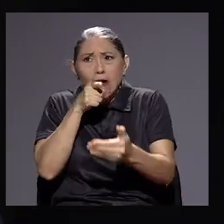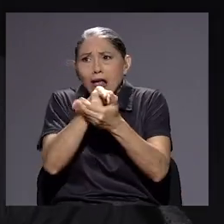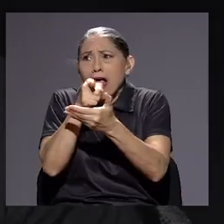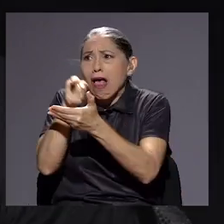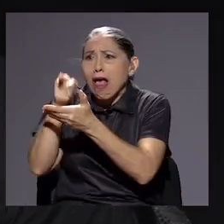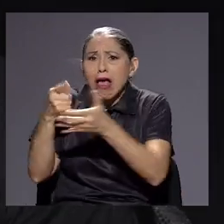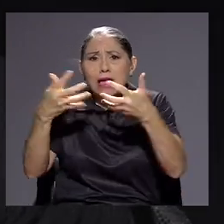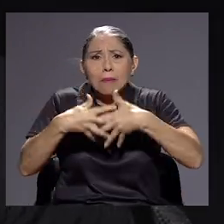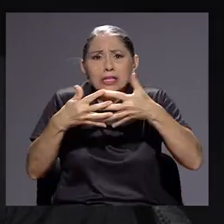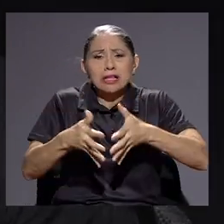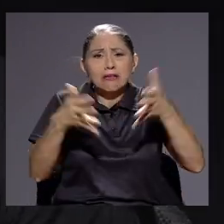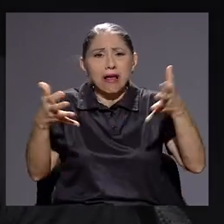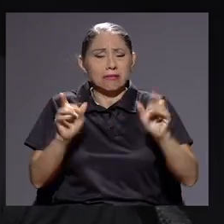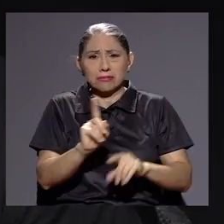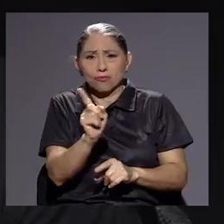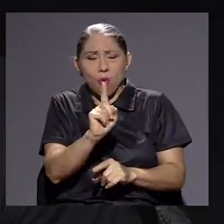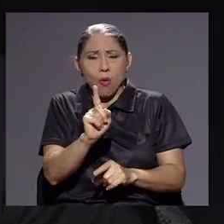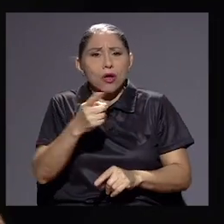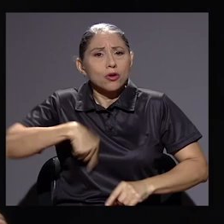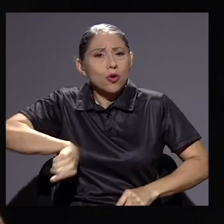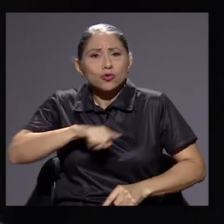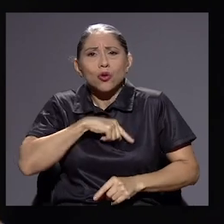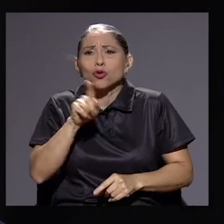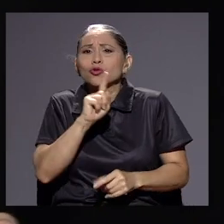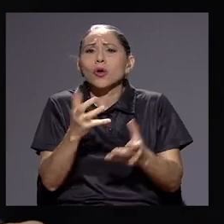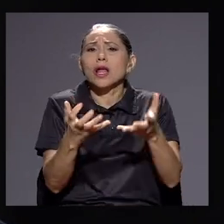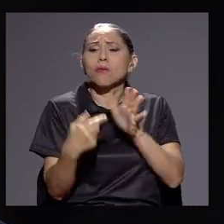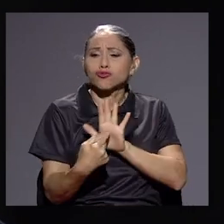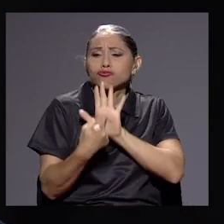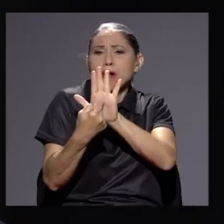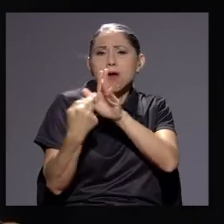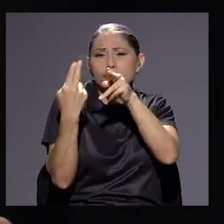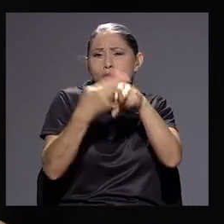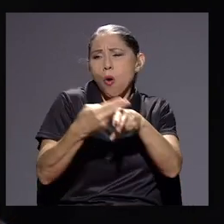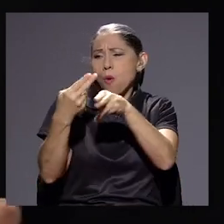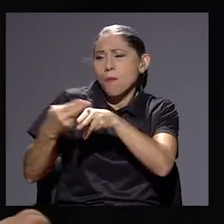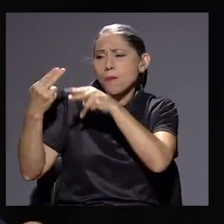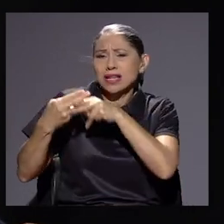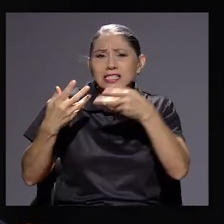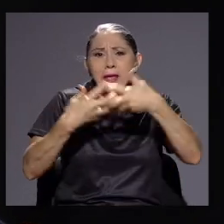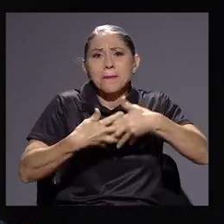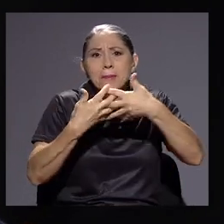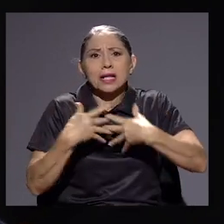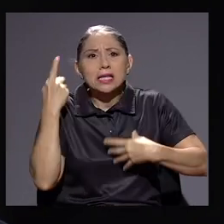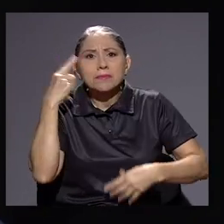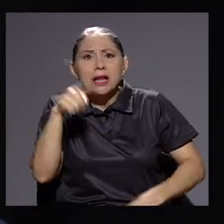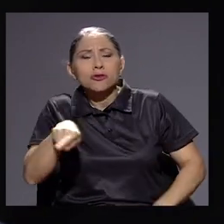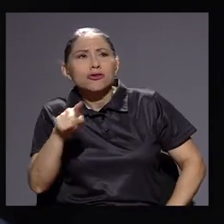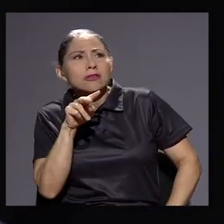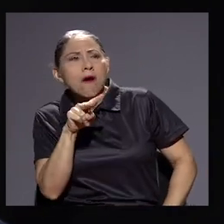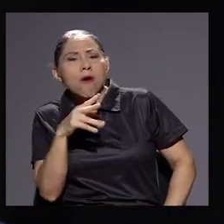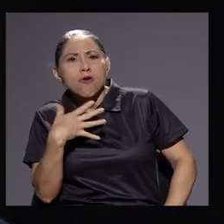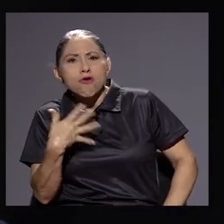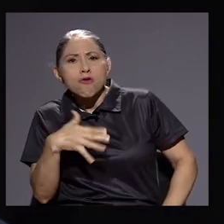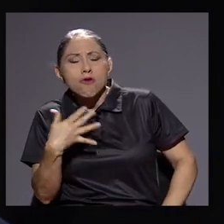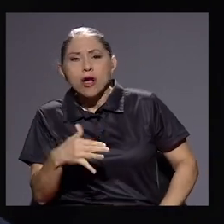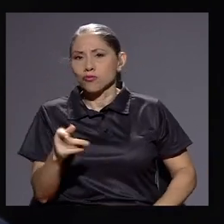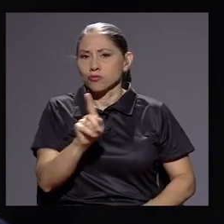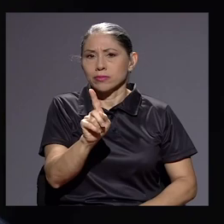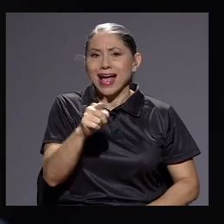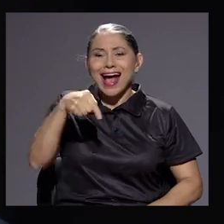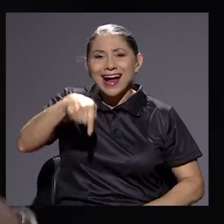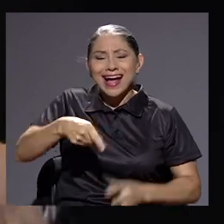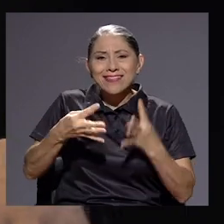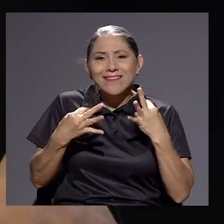contribuyentes. No, para nada. Ni tampoco estamos ensañados en destacar nombres de empresas con un morbo en particular. No. Acá estamos tratando de hacer un